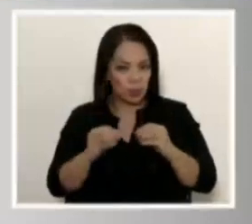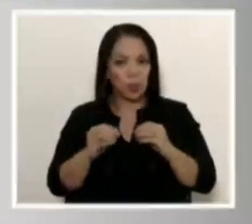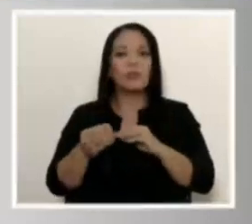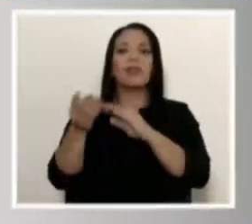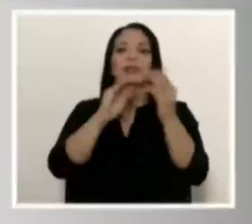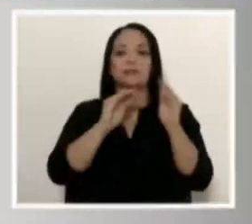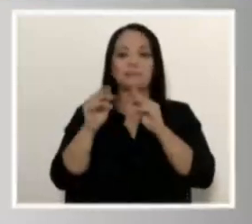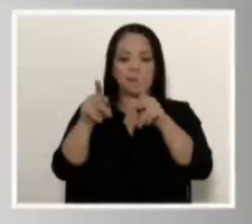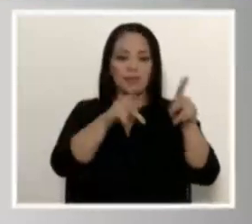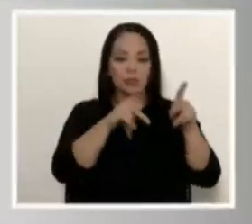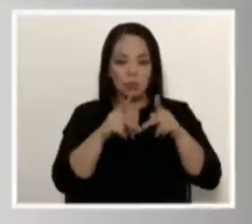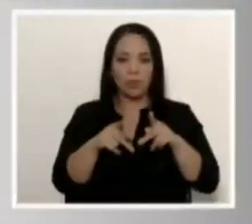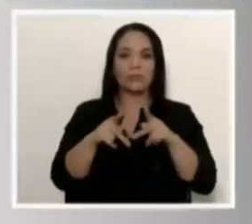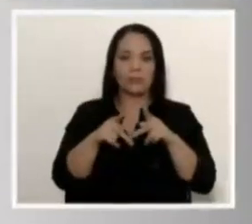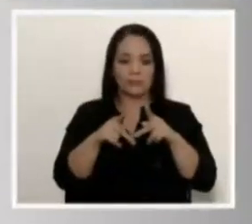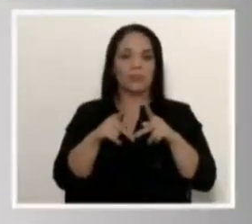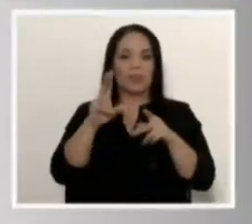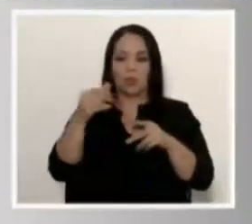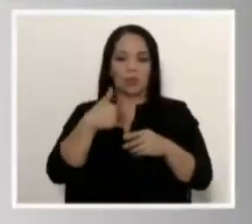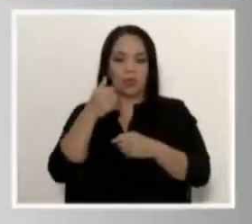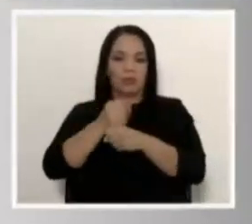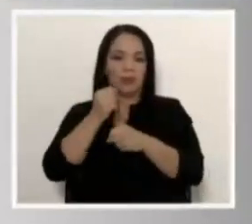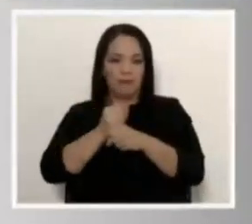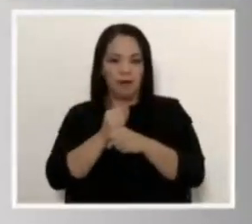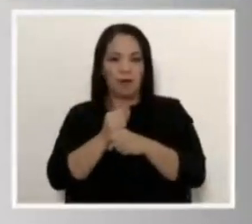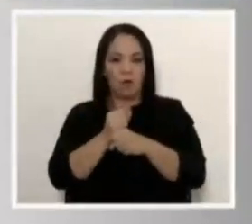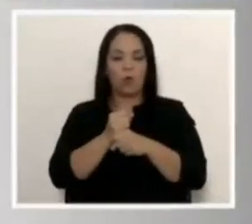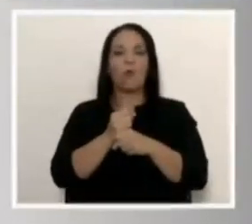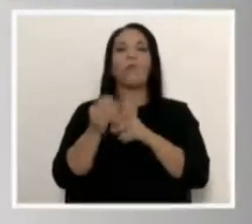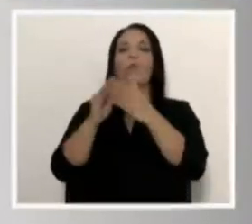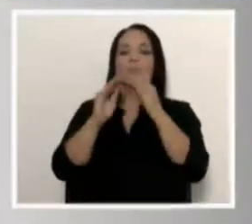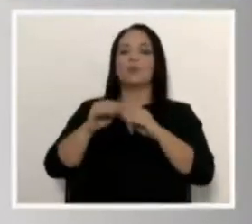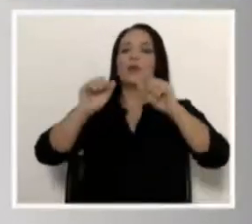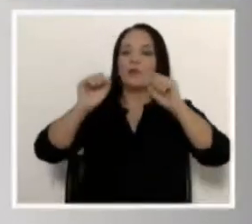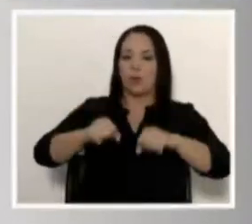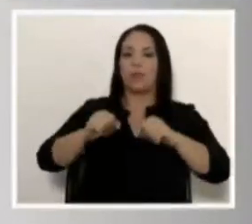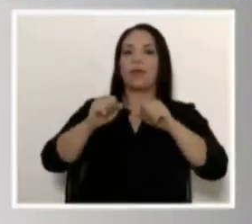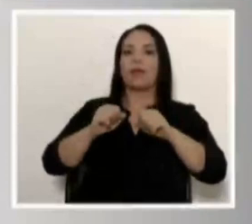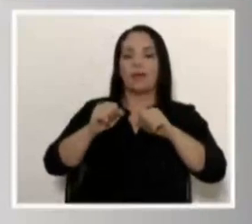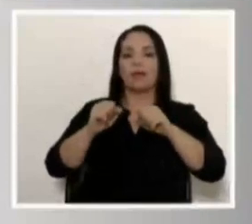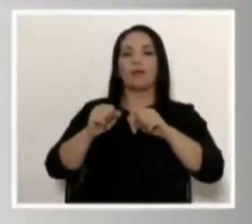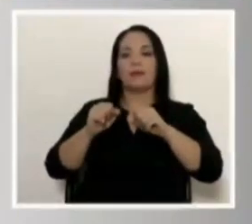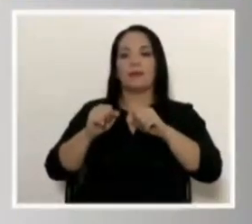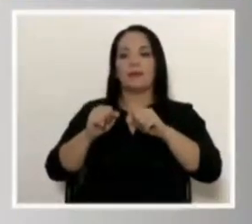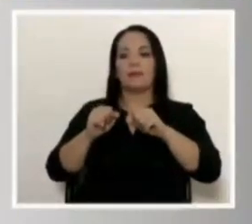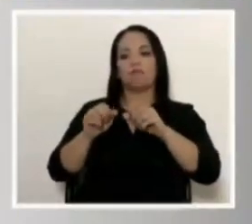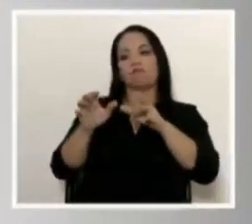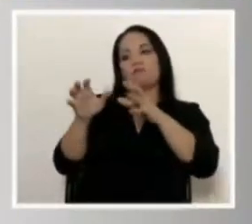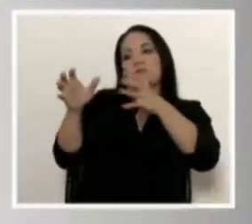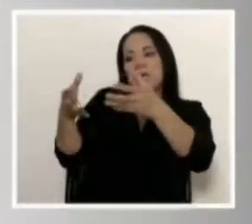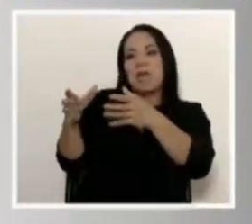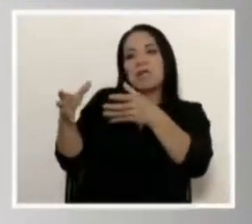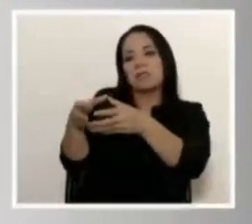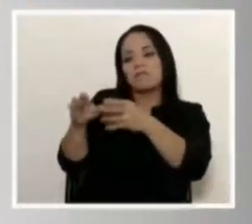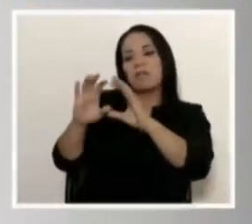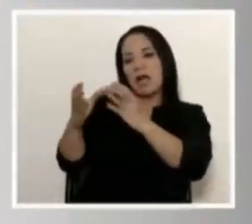la población que está fuera de la fuerza de trabajo, es una población que puede clasificarse como una población,